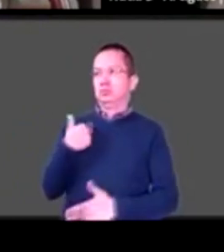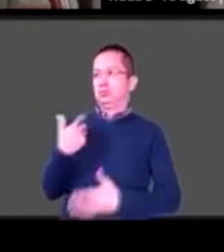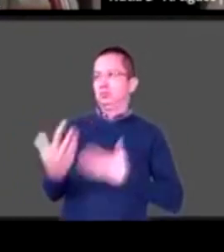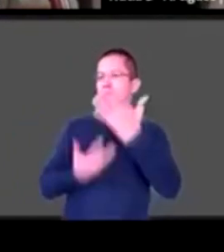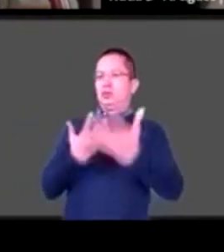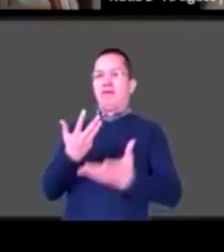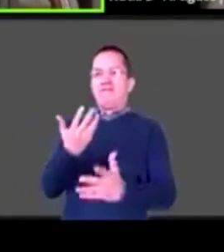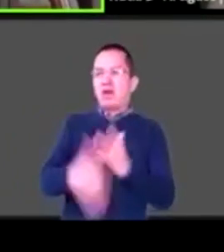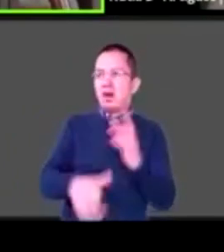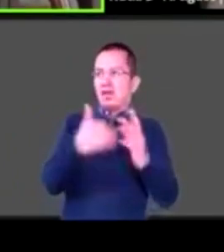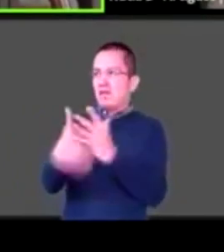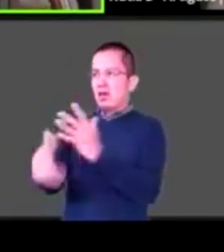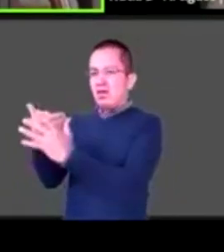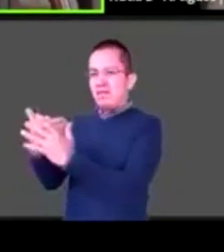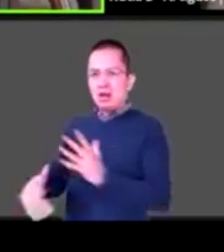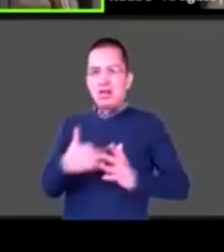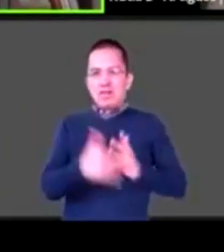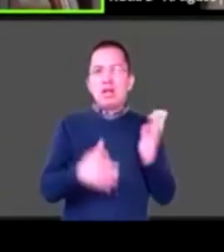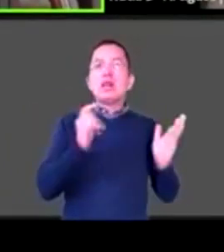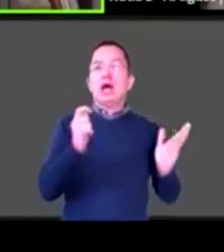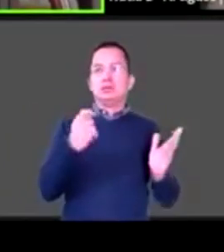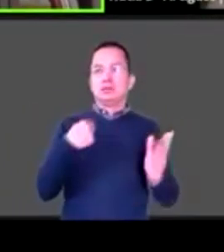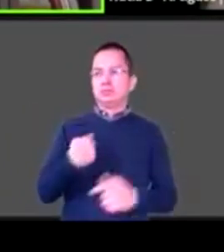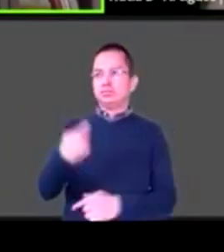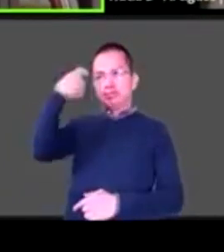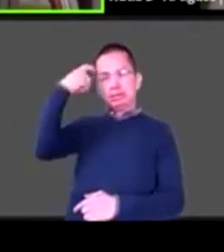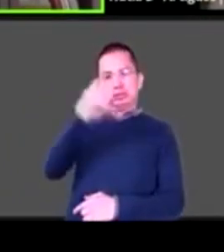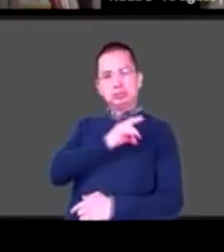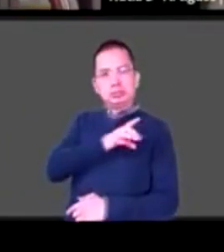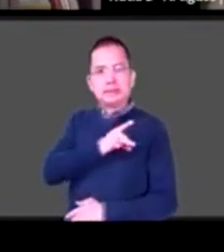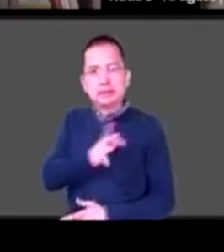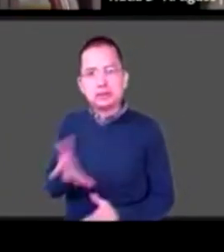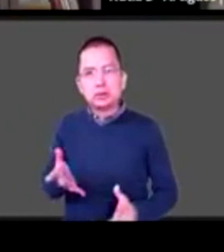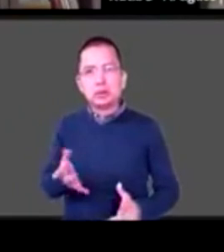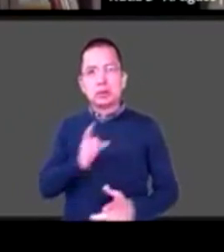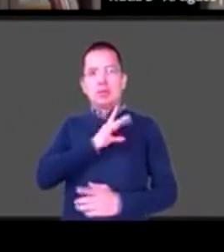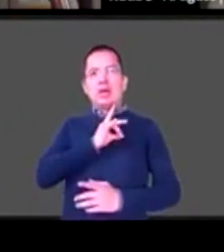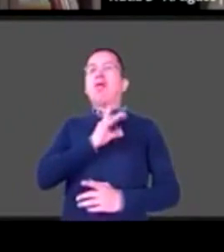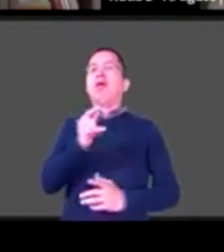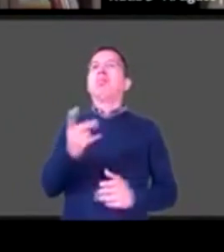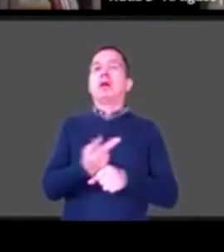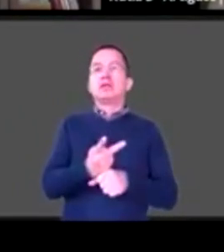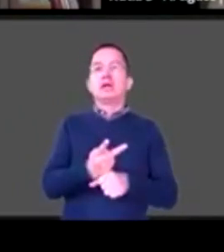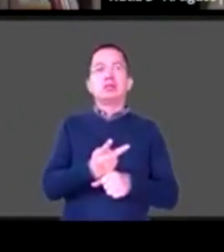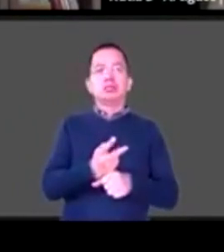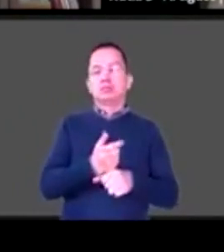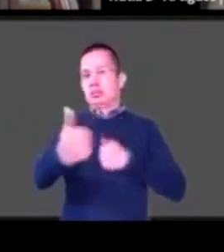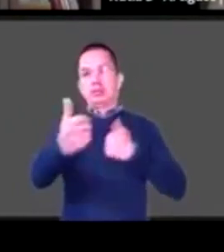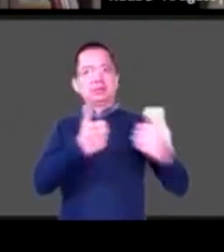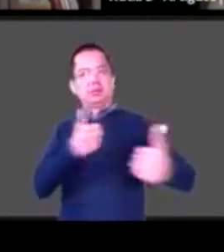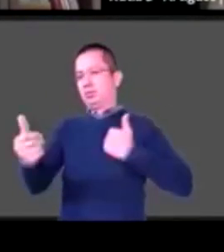distancia. Entonces, creo que hay un tema de información, hay un tema de comunicación.